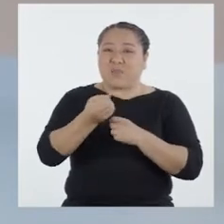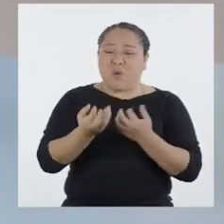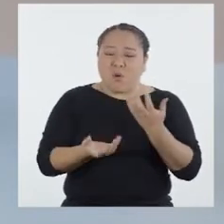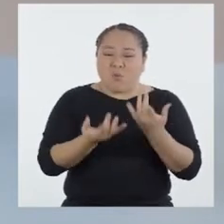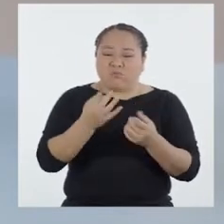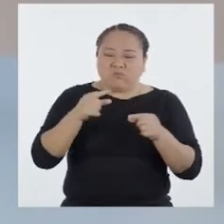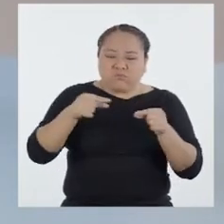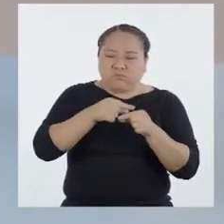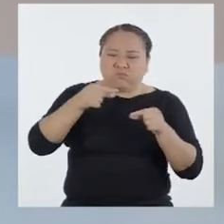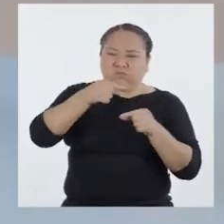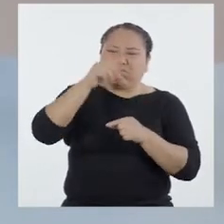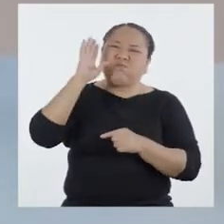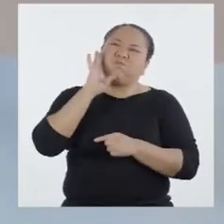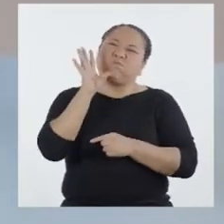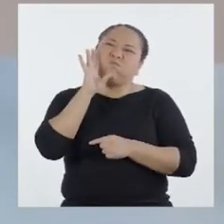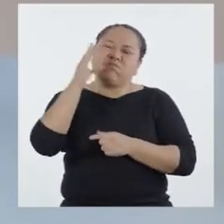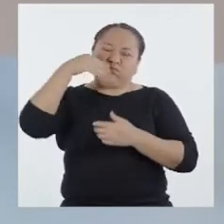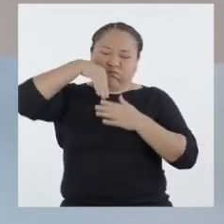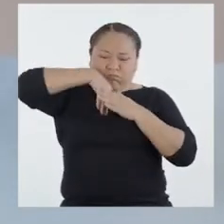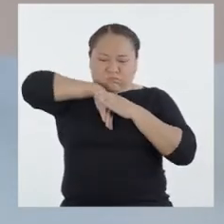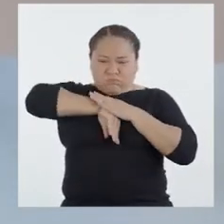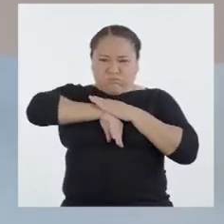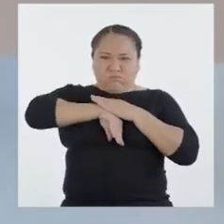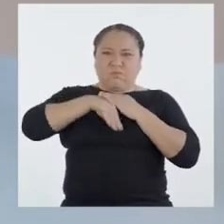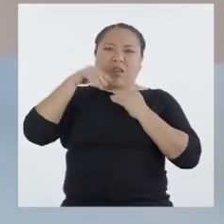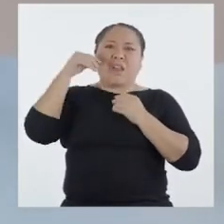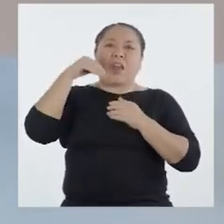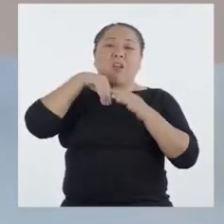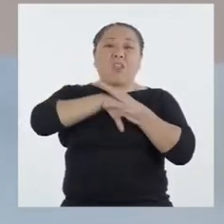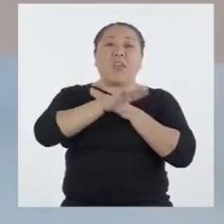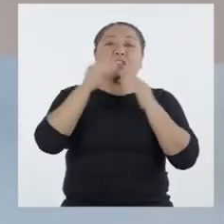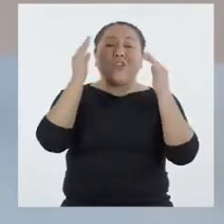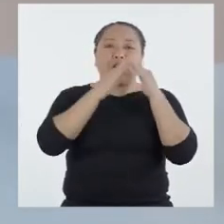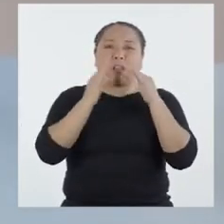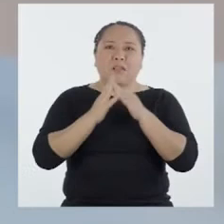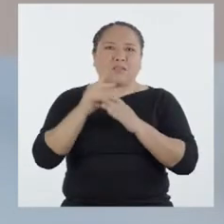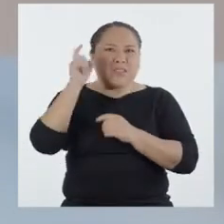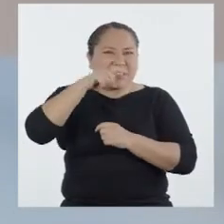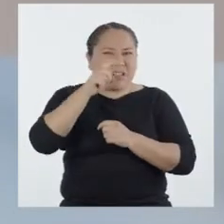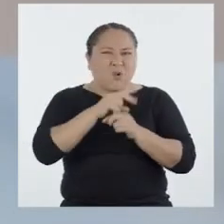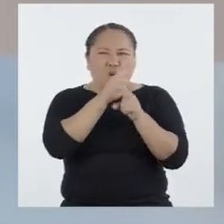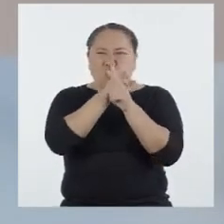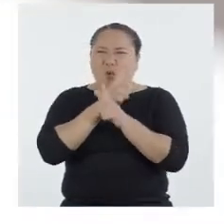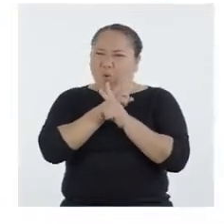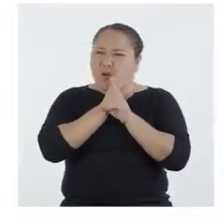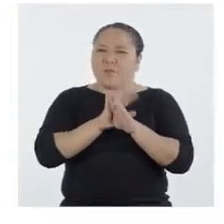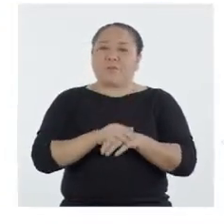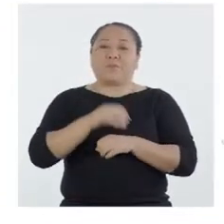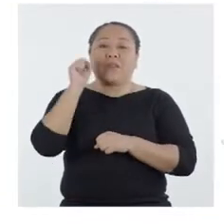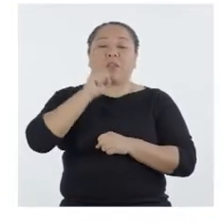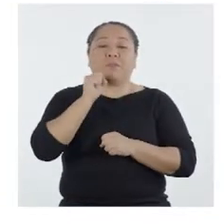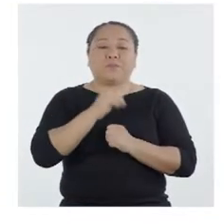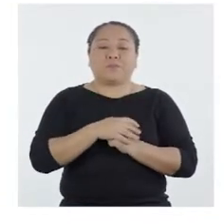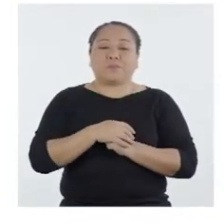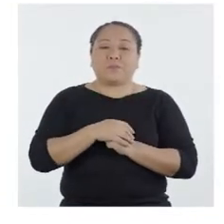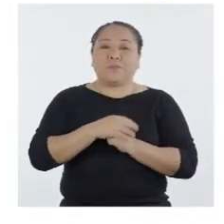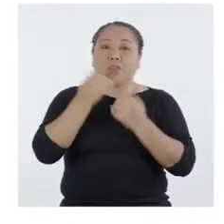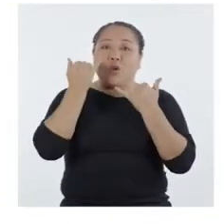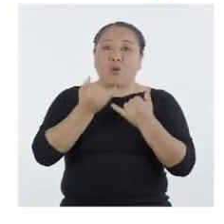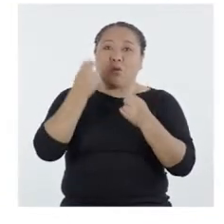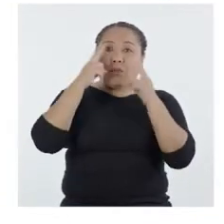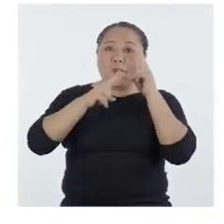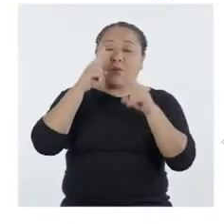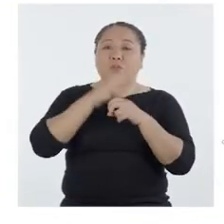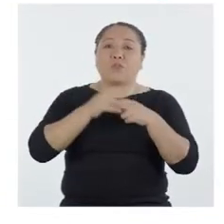hacer el humo y la contaminación interna en los hogares. Debemos tener mucho cuidado. Así es. Hoy